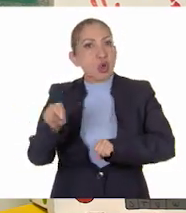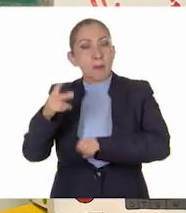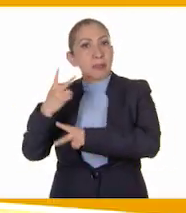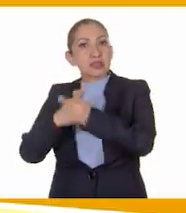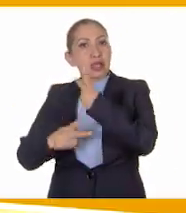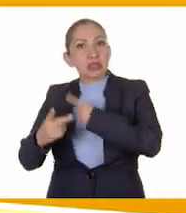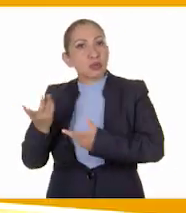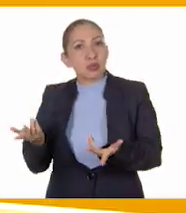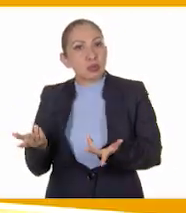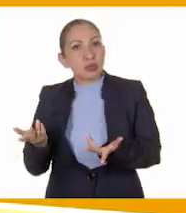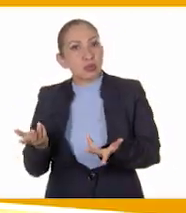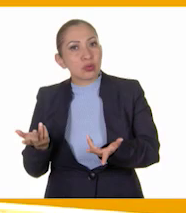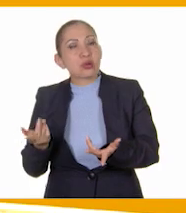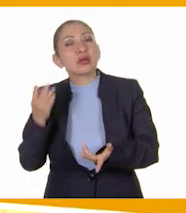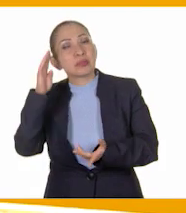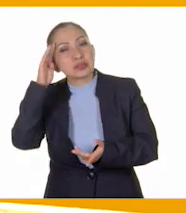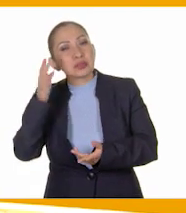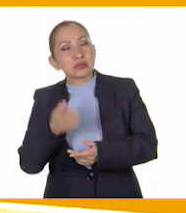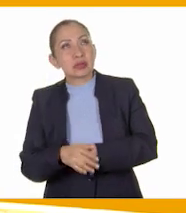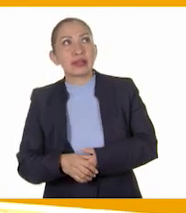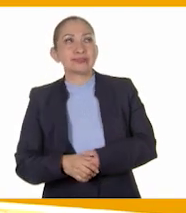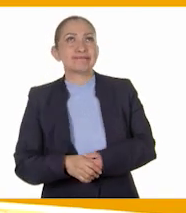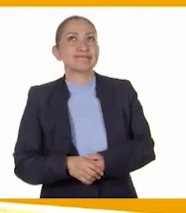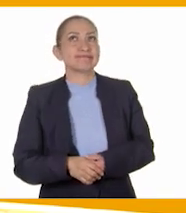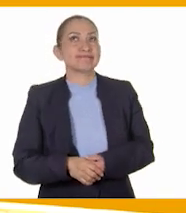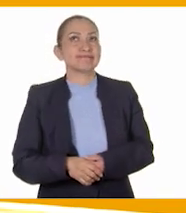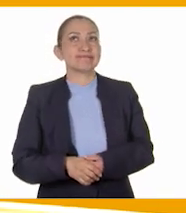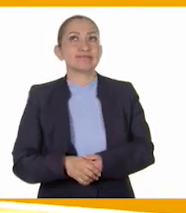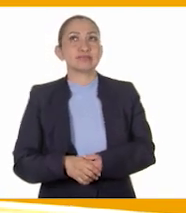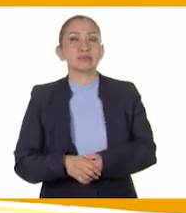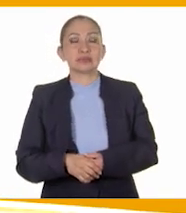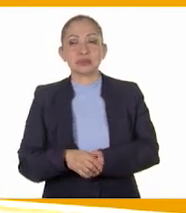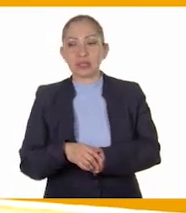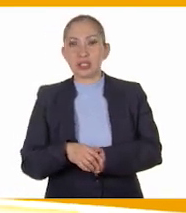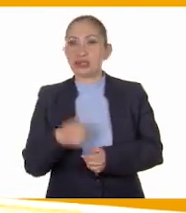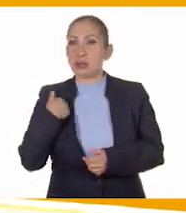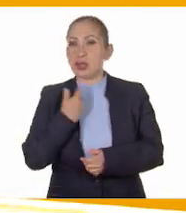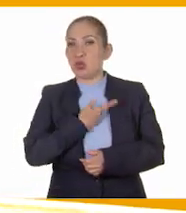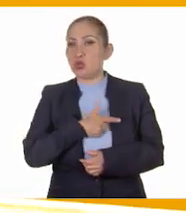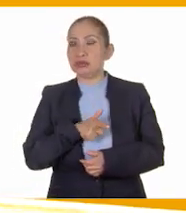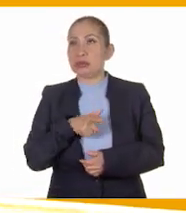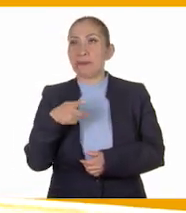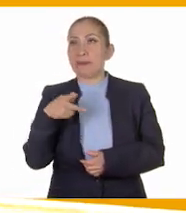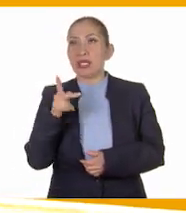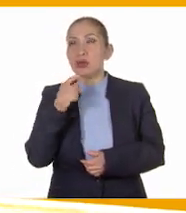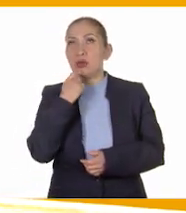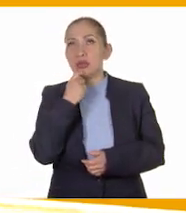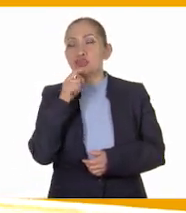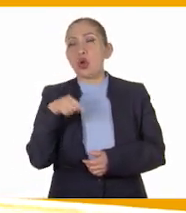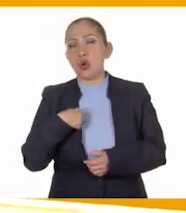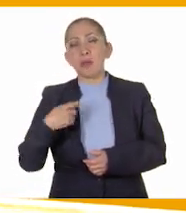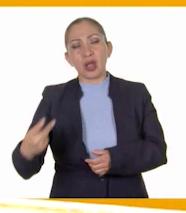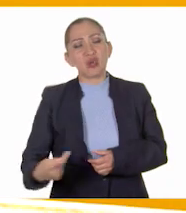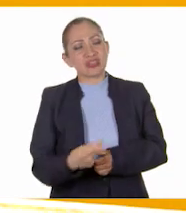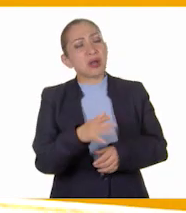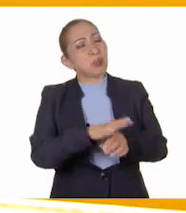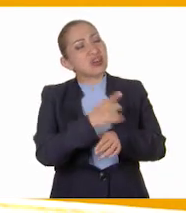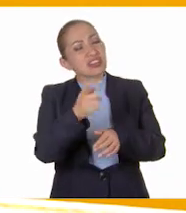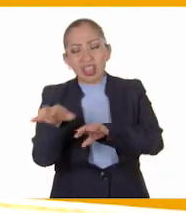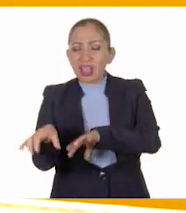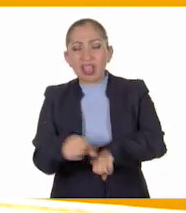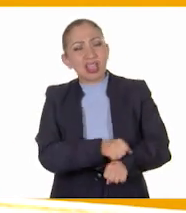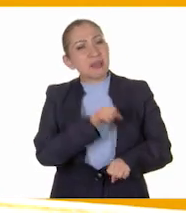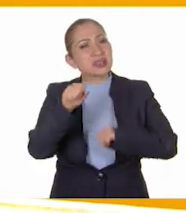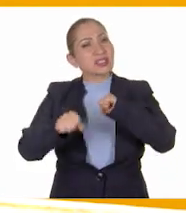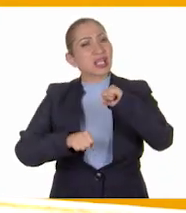Ah, bueno, pues, no me gustaría, pero le preguntaría que por qué